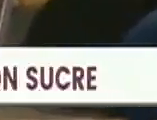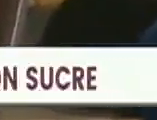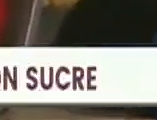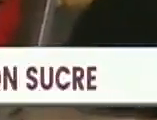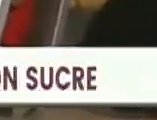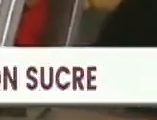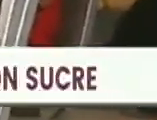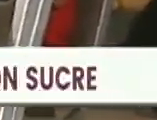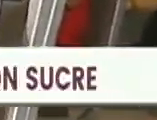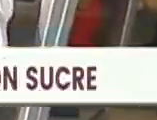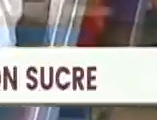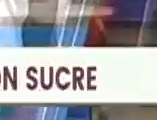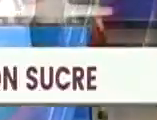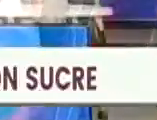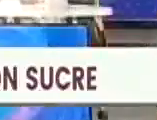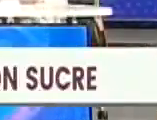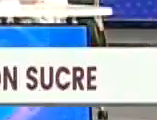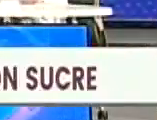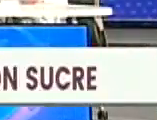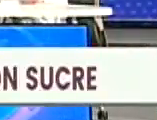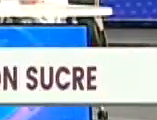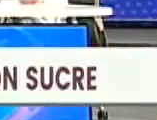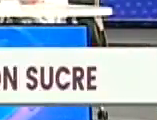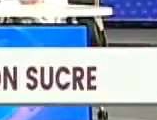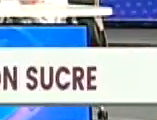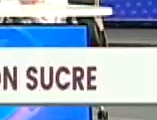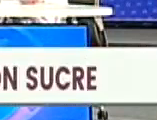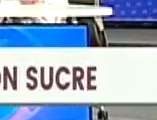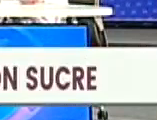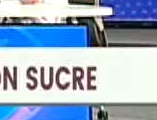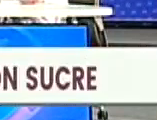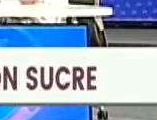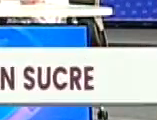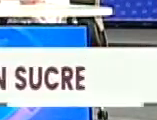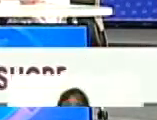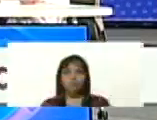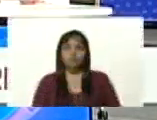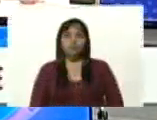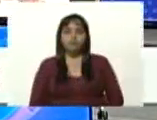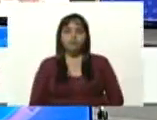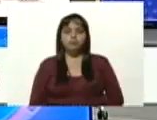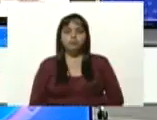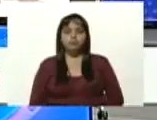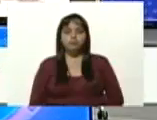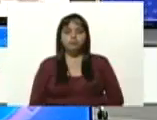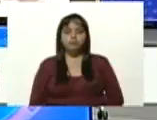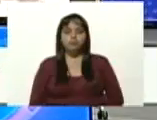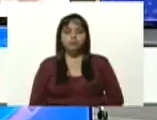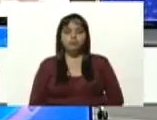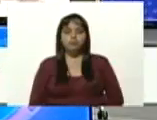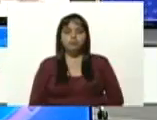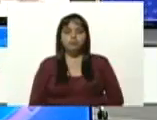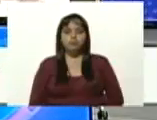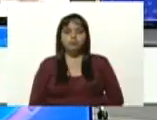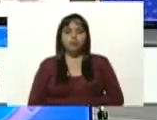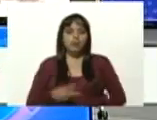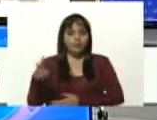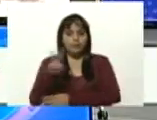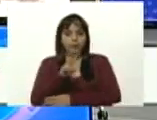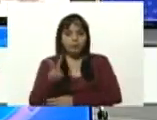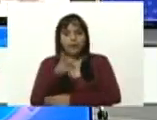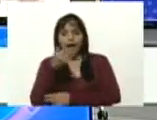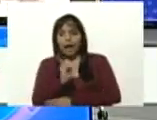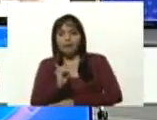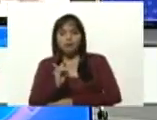misión Robinson, la misión para la alfabetización de nuestro pueblo. En Venezuela había